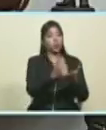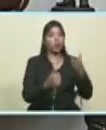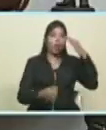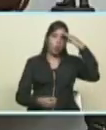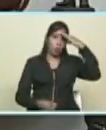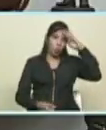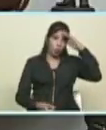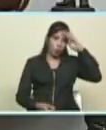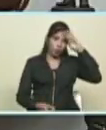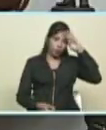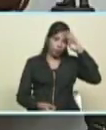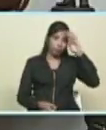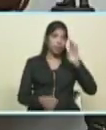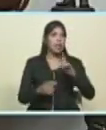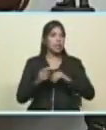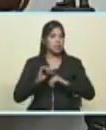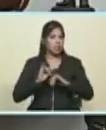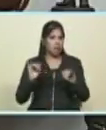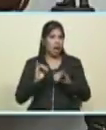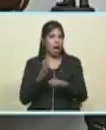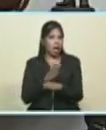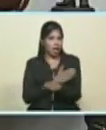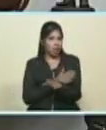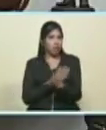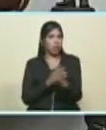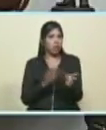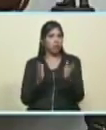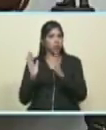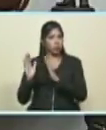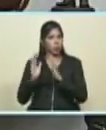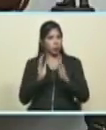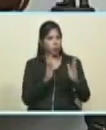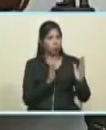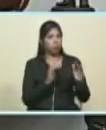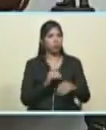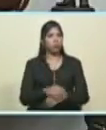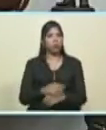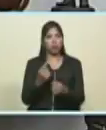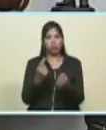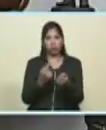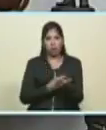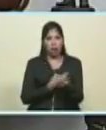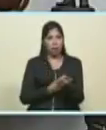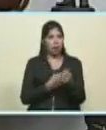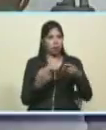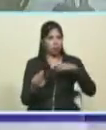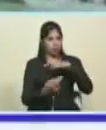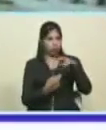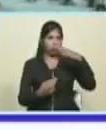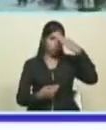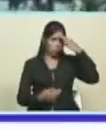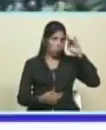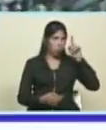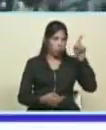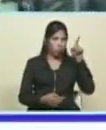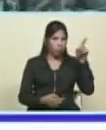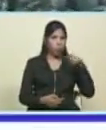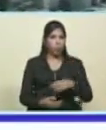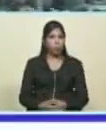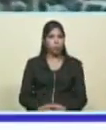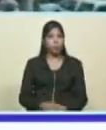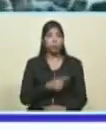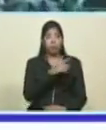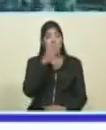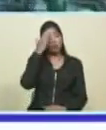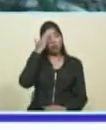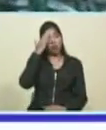estamos en coordinación directo con nuestro hermano gobierno revolucionario del presidente Raúl Castro debe saber el